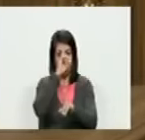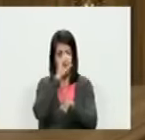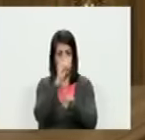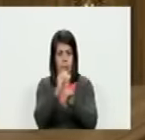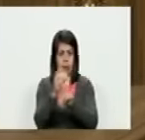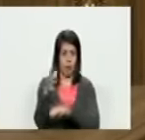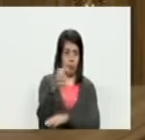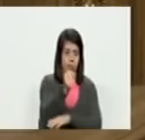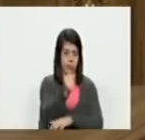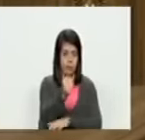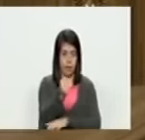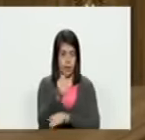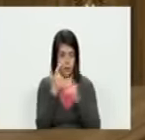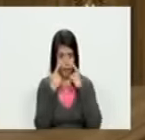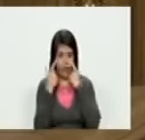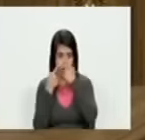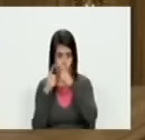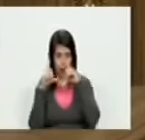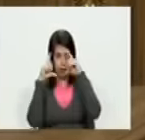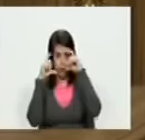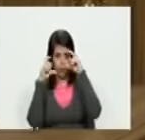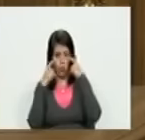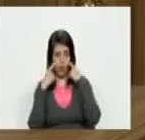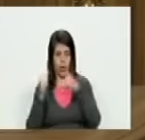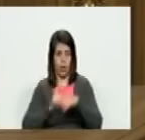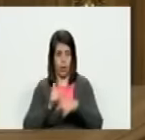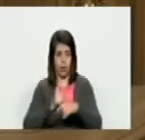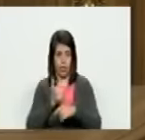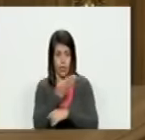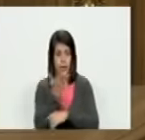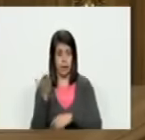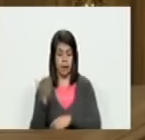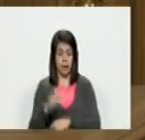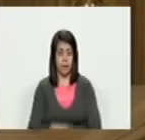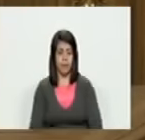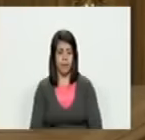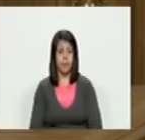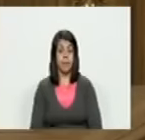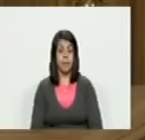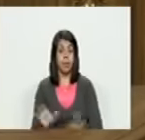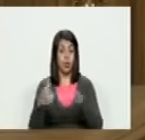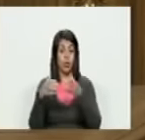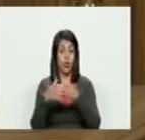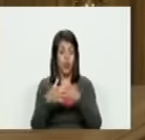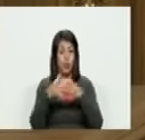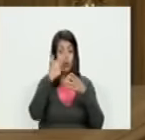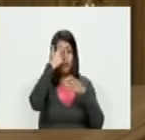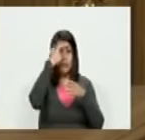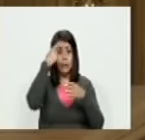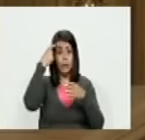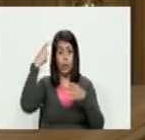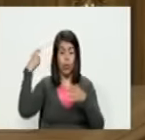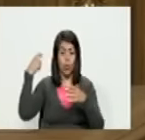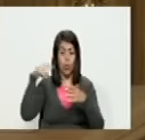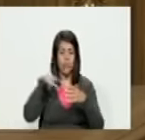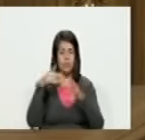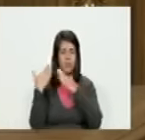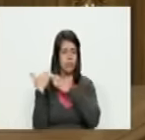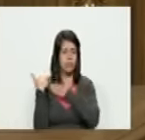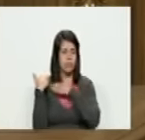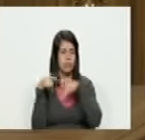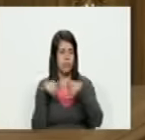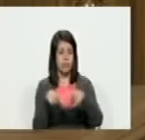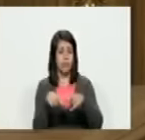pero me interesa la siguiente imagen para aprovechar el tiempo con ustedes donde dicen que el batallón de operaciones psicológicas se encarga